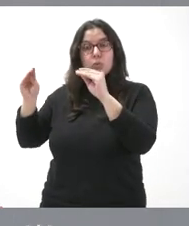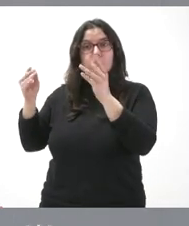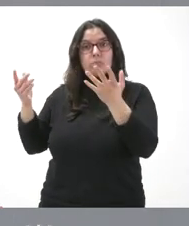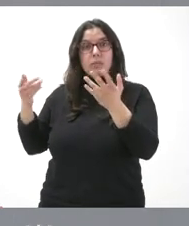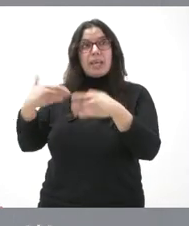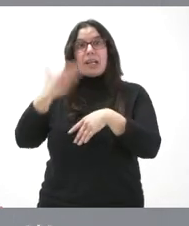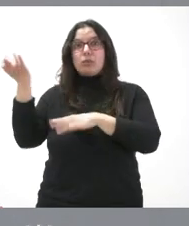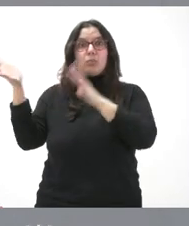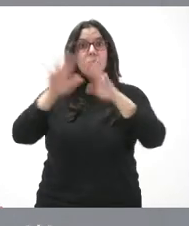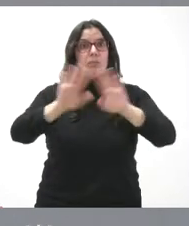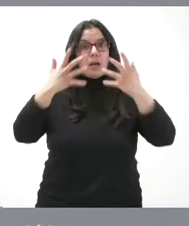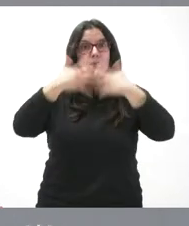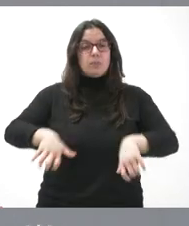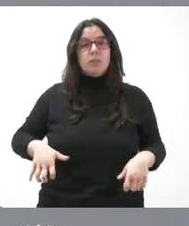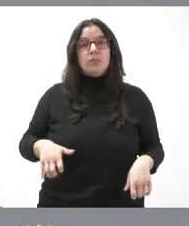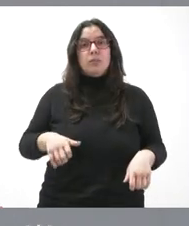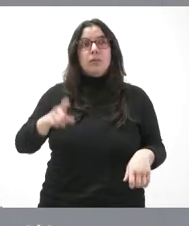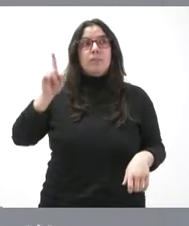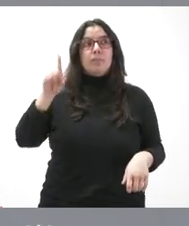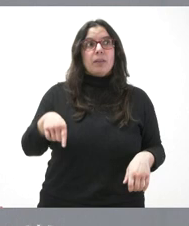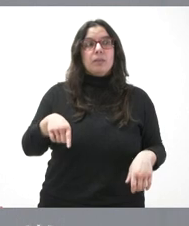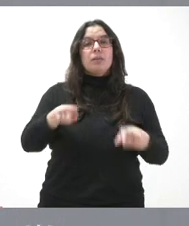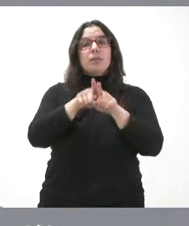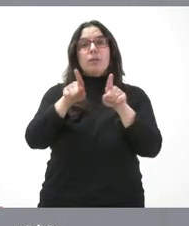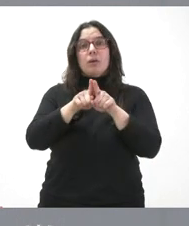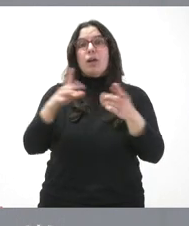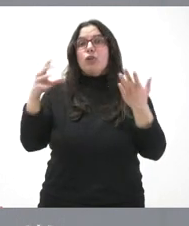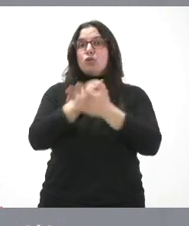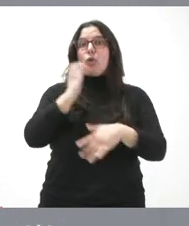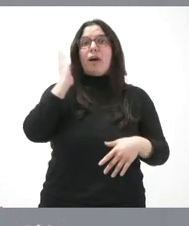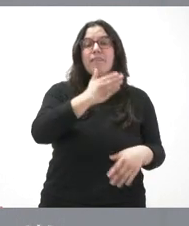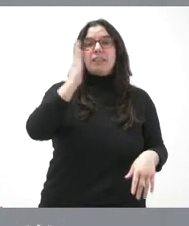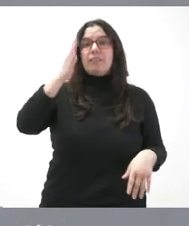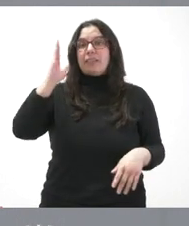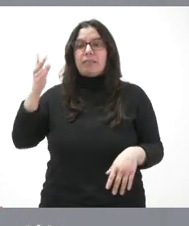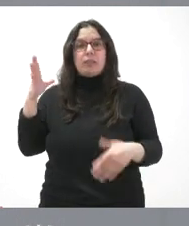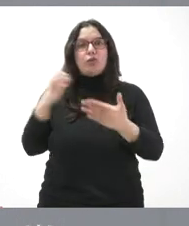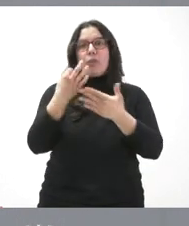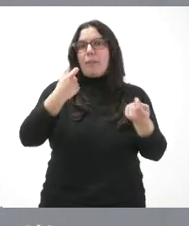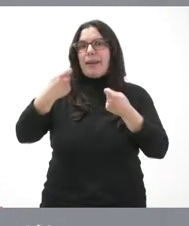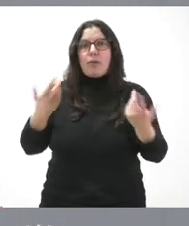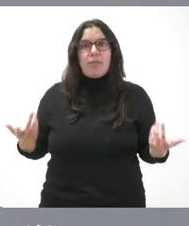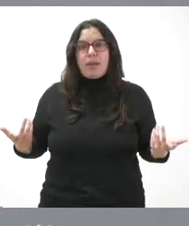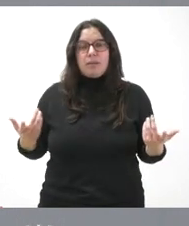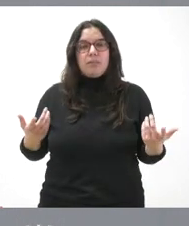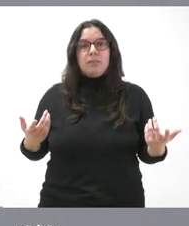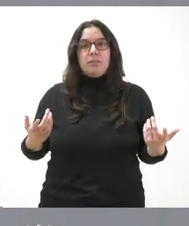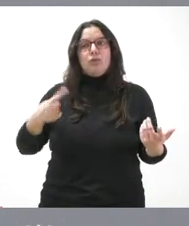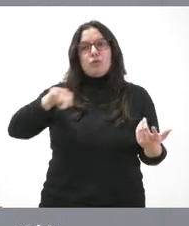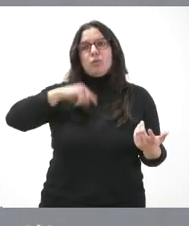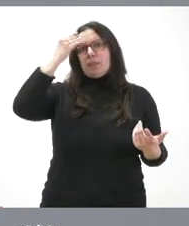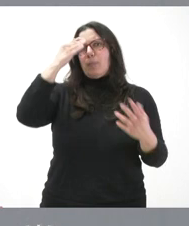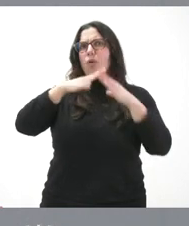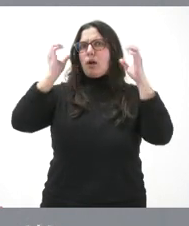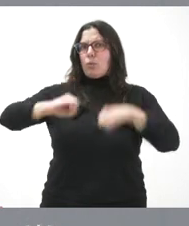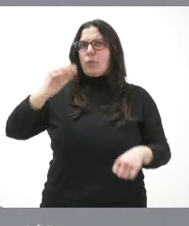resto. Y la multilateralidad, lo que a todos afecta, entre todos tiene que ser negociado. Somos partidarios de un gran acuerdo en